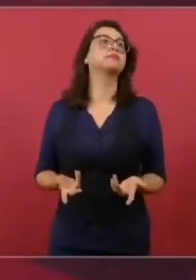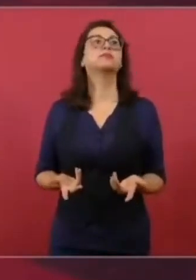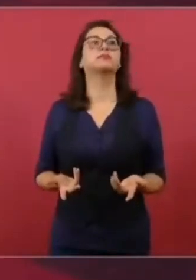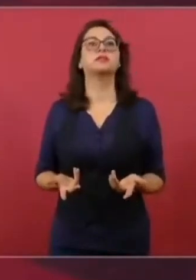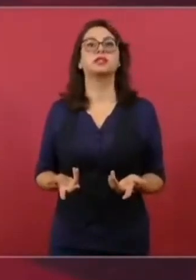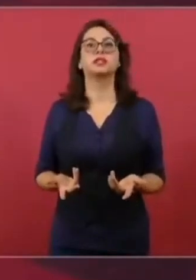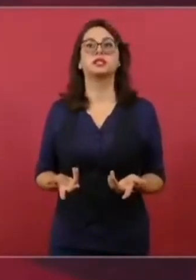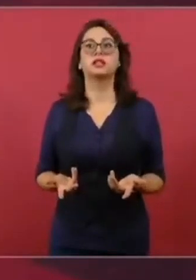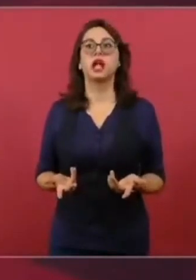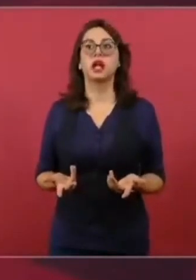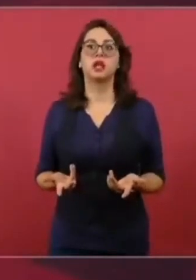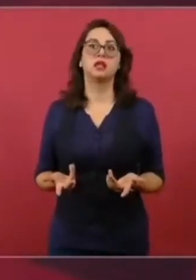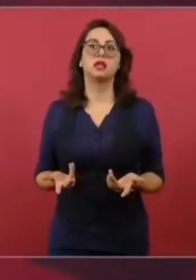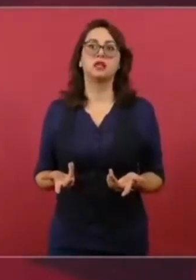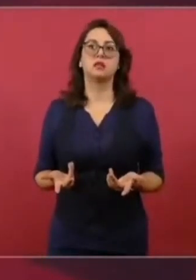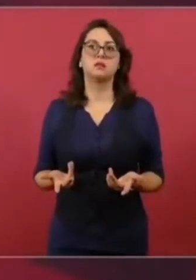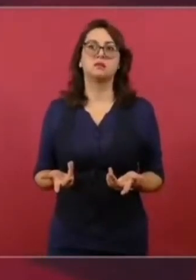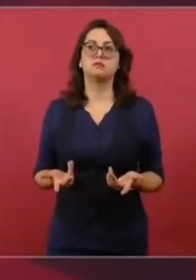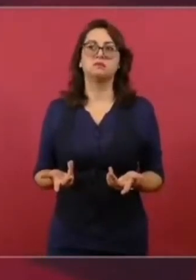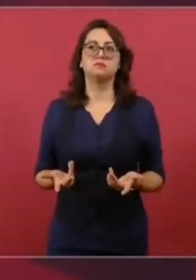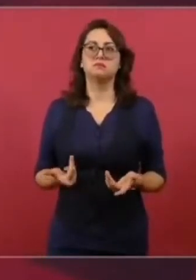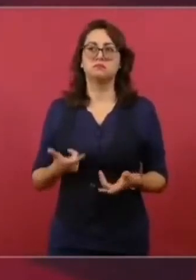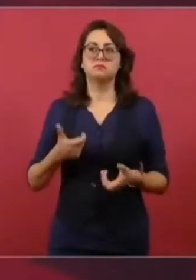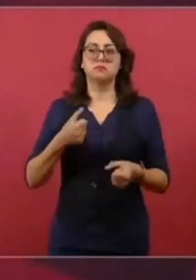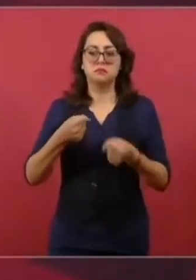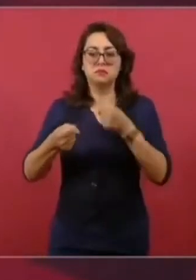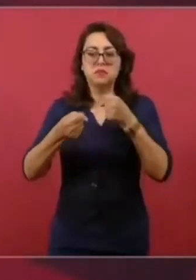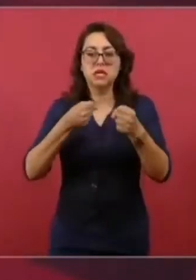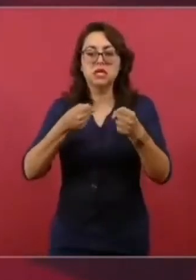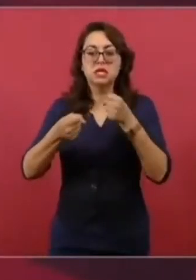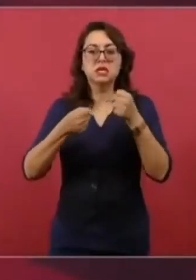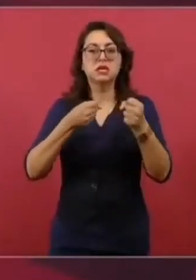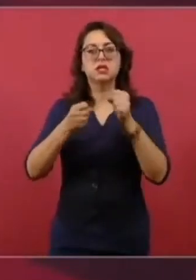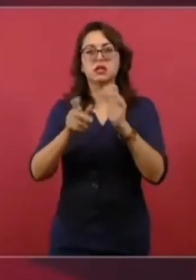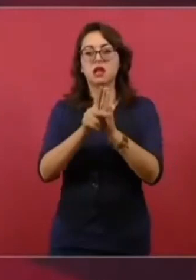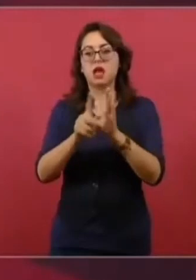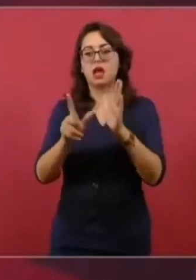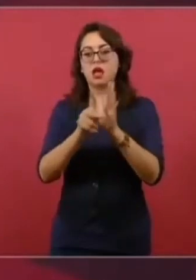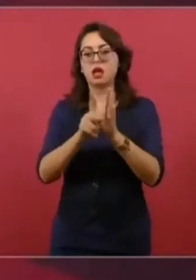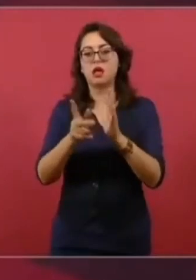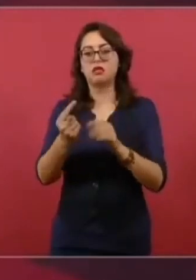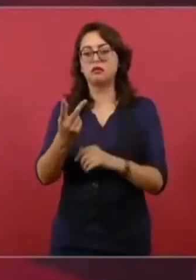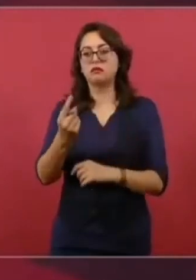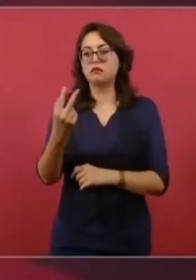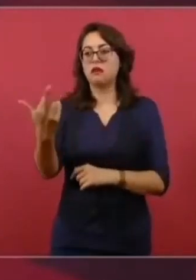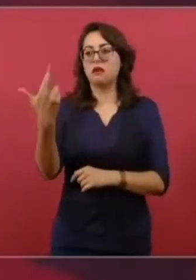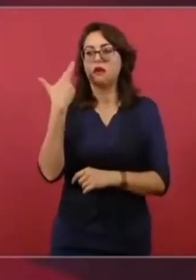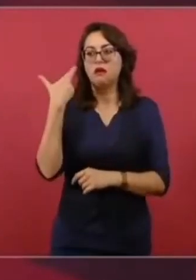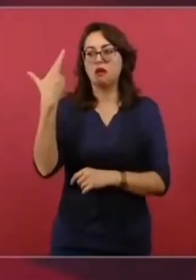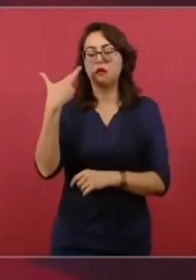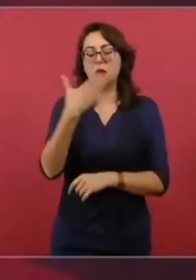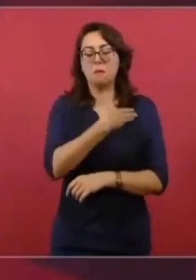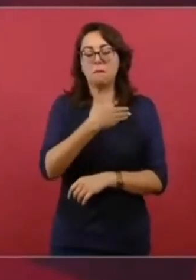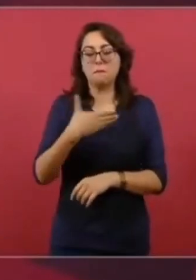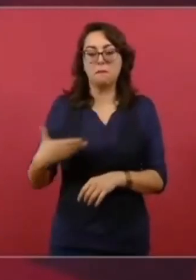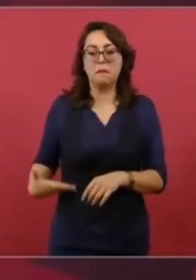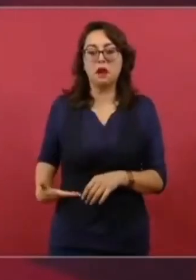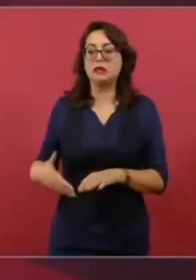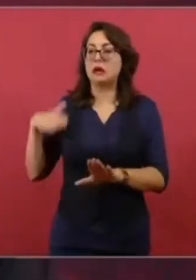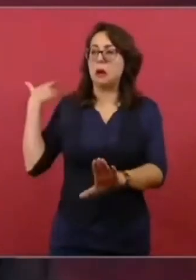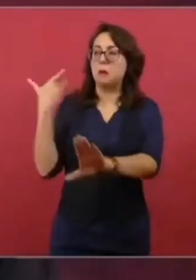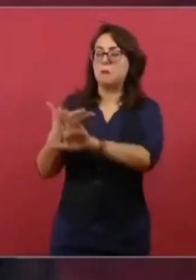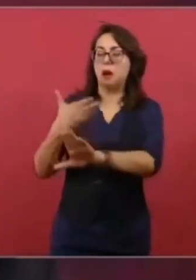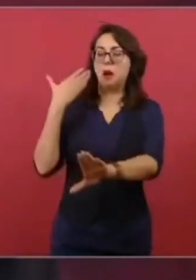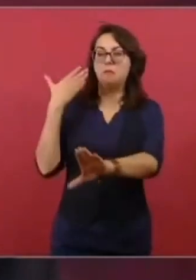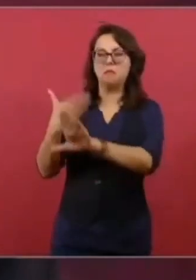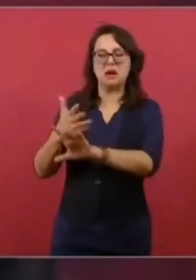prensa tan agresiva en contra del